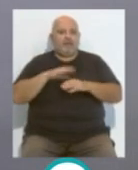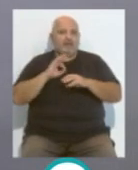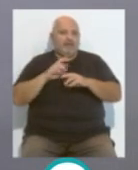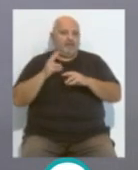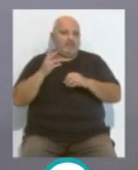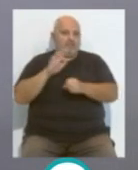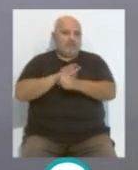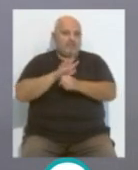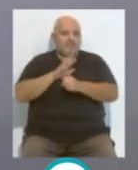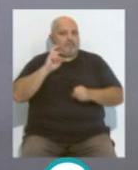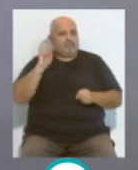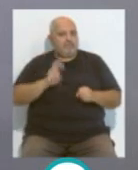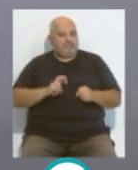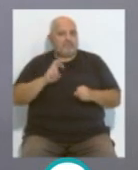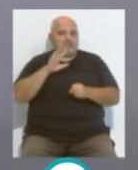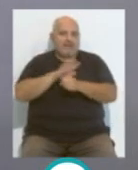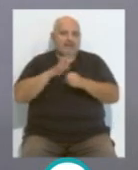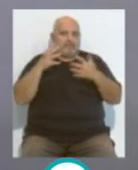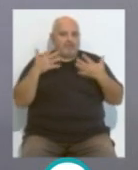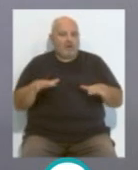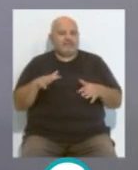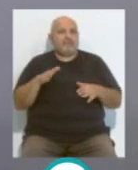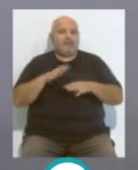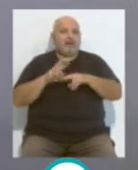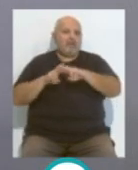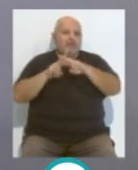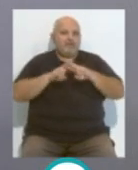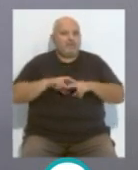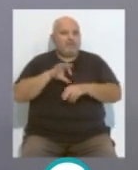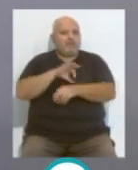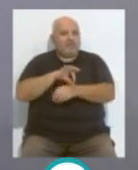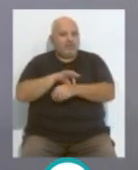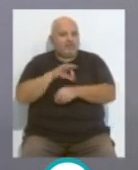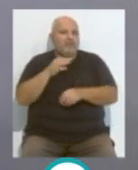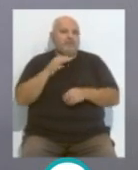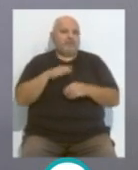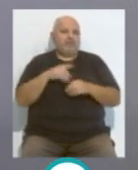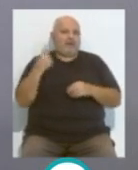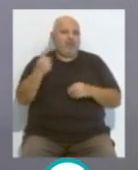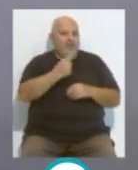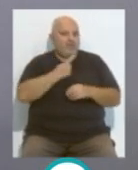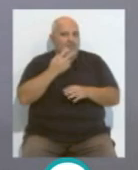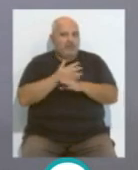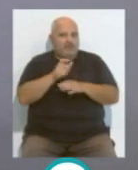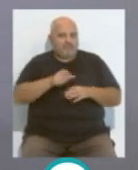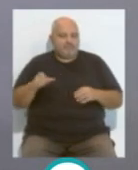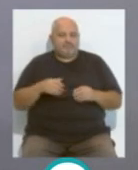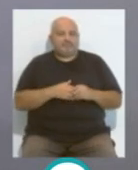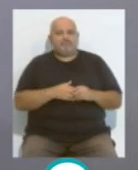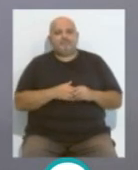a hacer, o sea, martes, mejor dicho, el martes y el miércoles hubo reconocimientos médicos que pasaron cada uno de los futbolistas